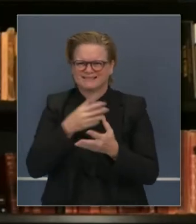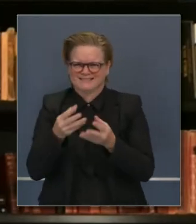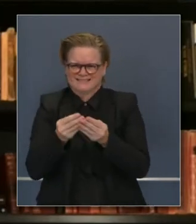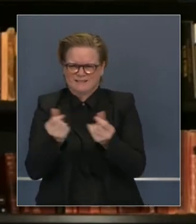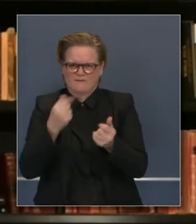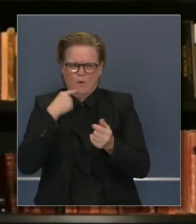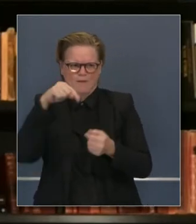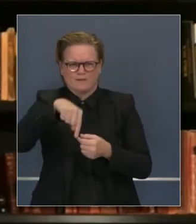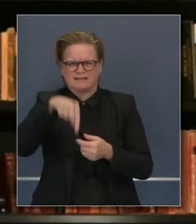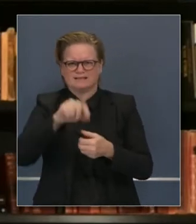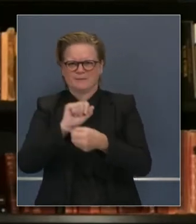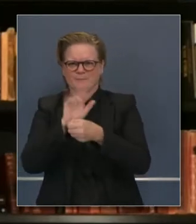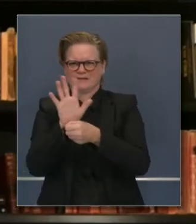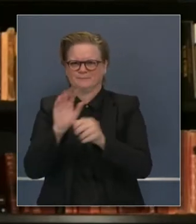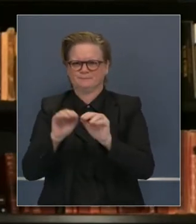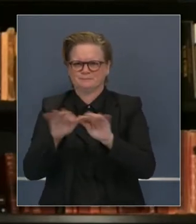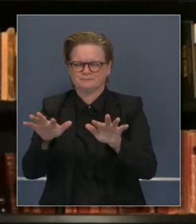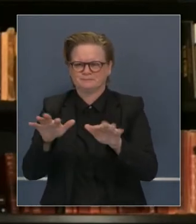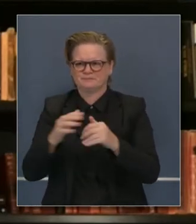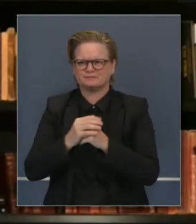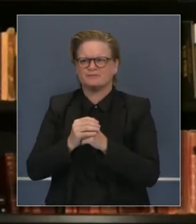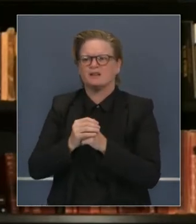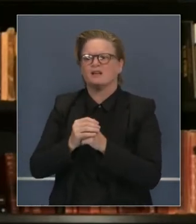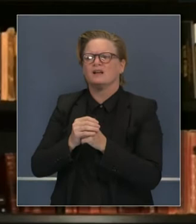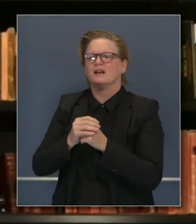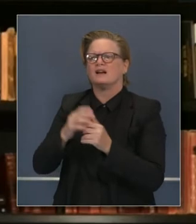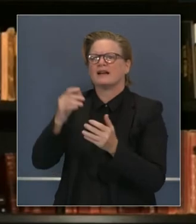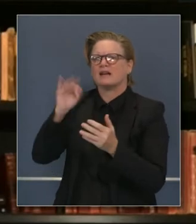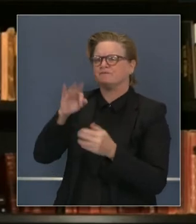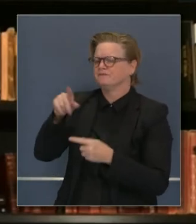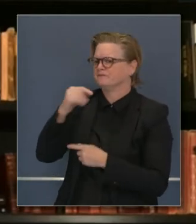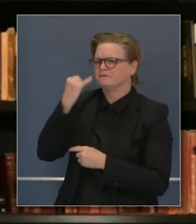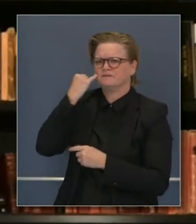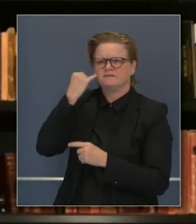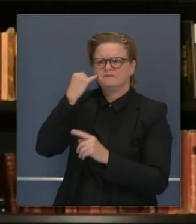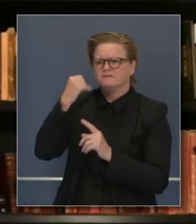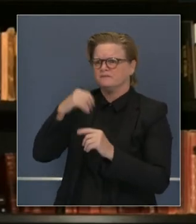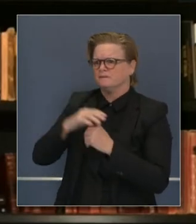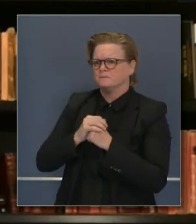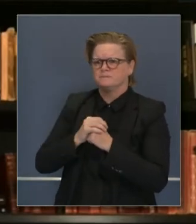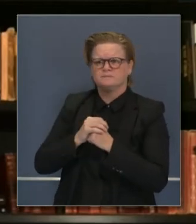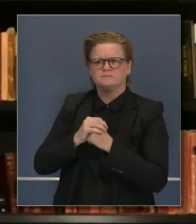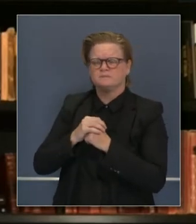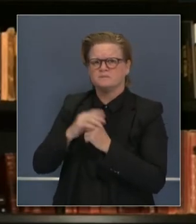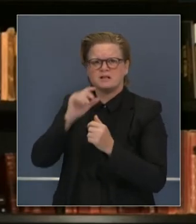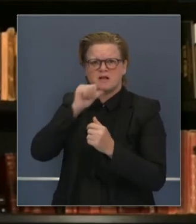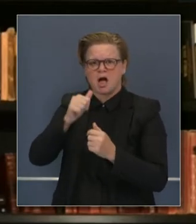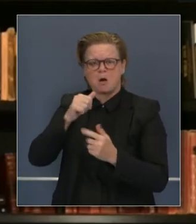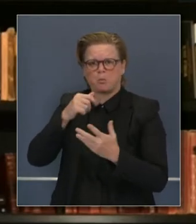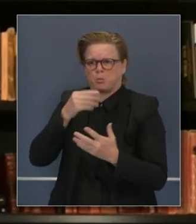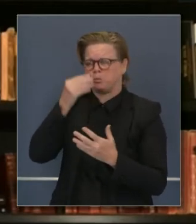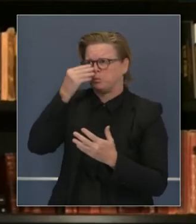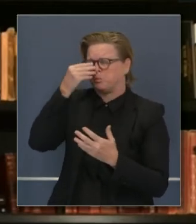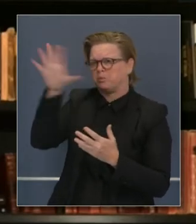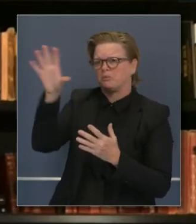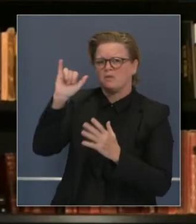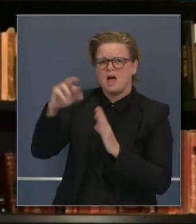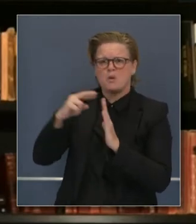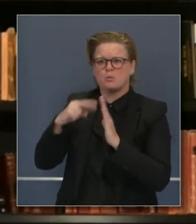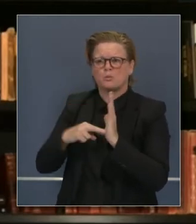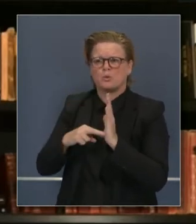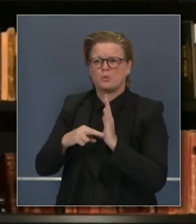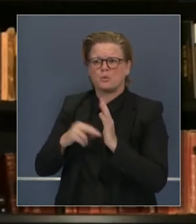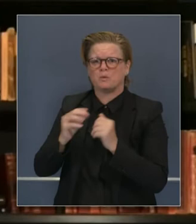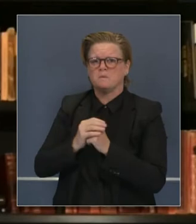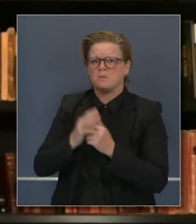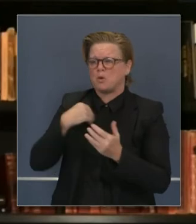pandemia. Y nosotros reiteramos, si uno no está dispuesto a aplicar las leyes, si uno no está dispuesto a adoptar